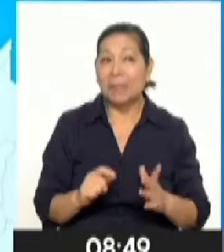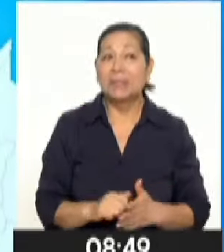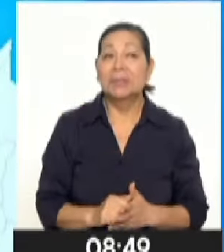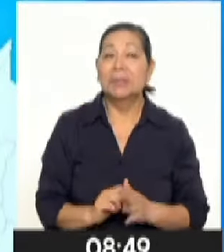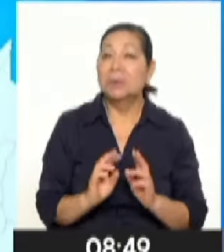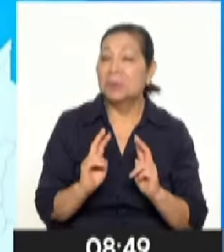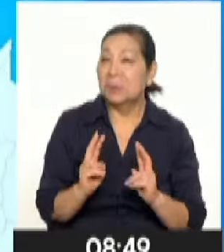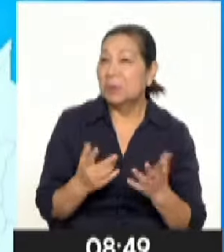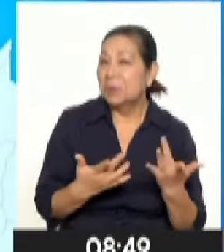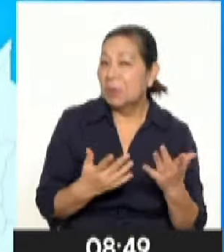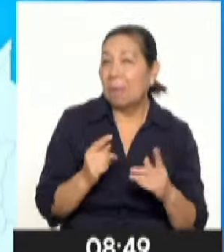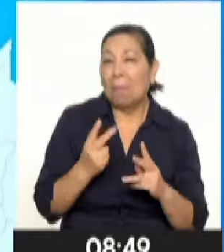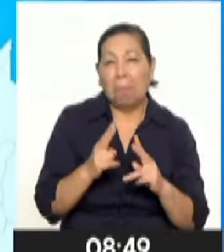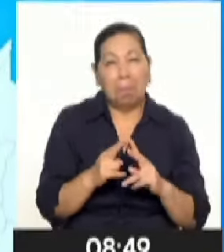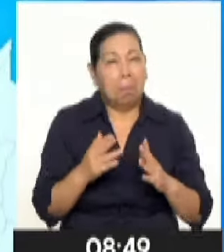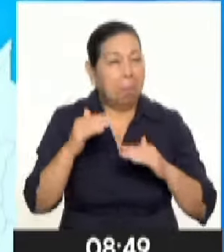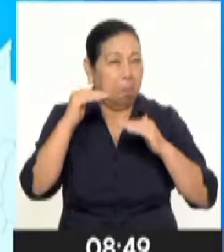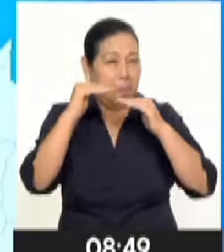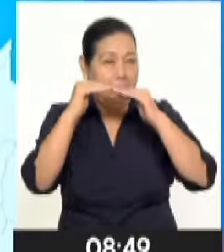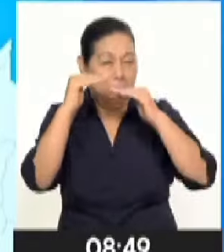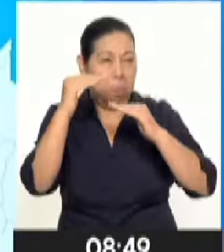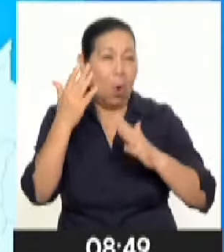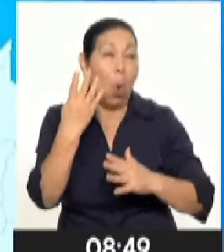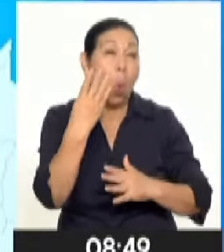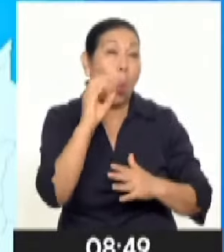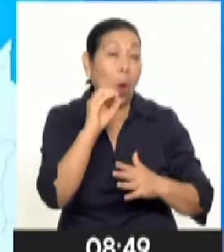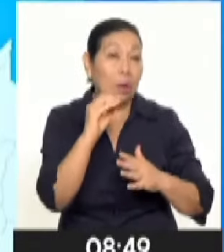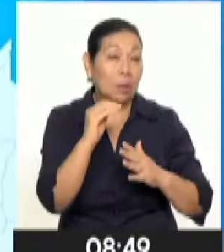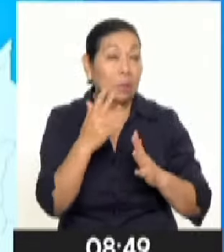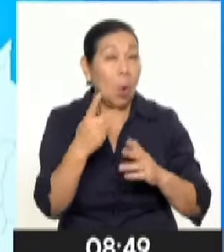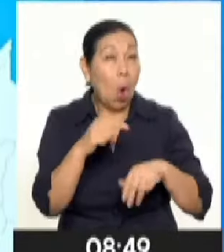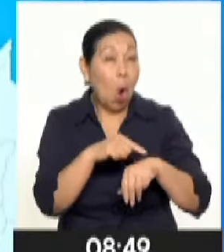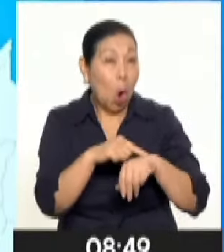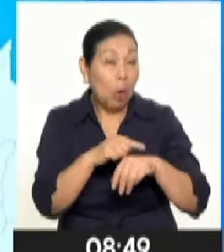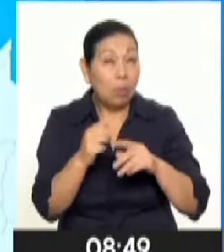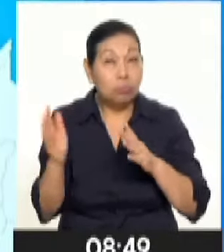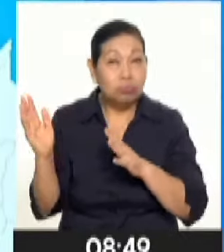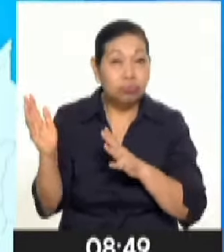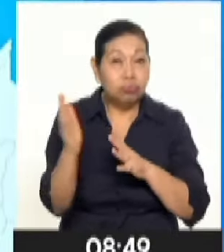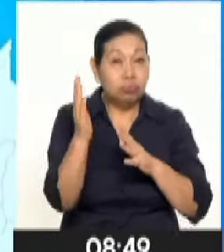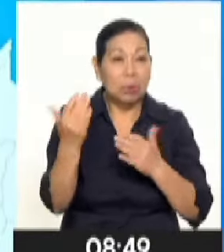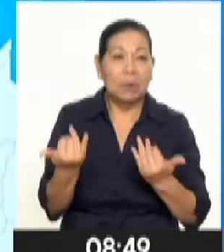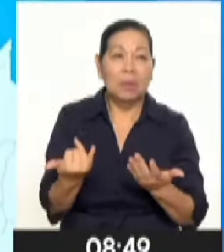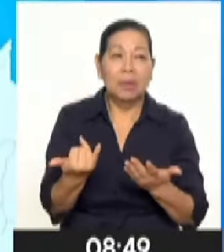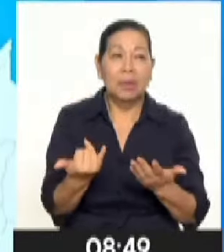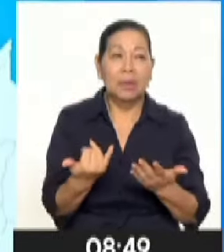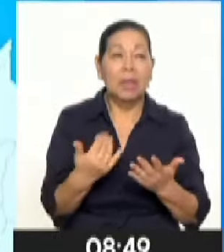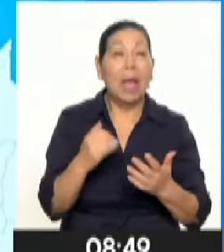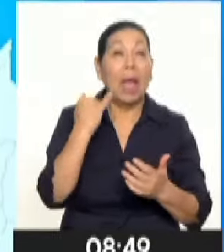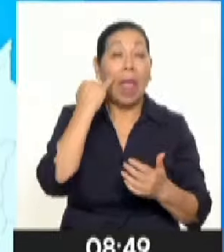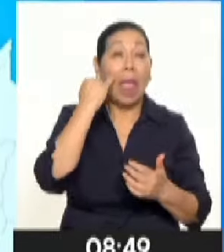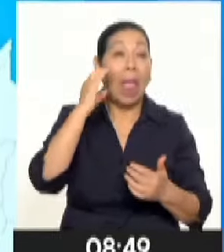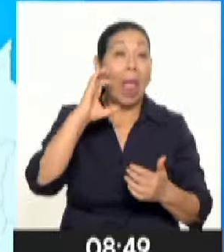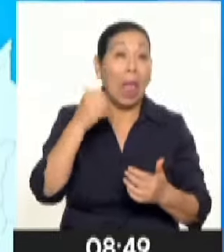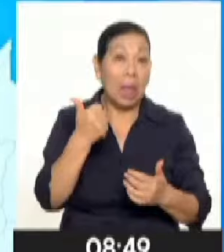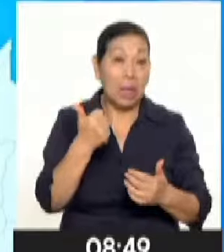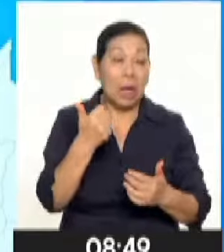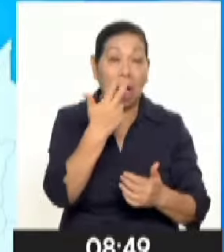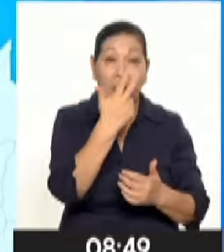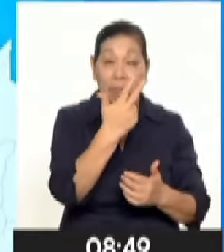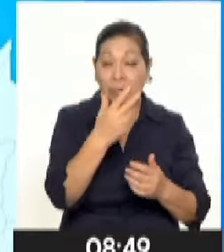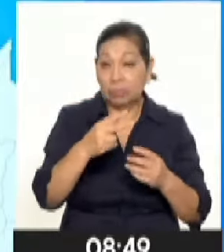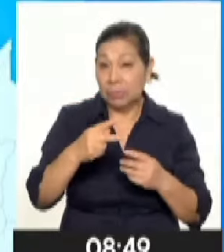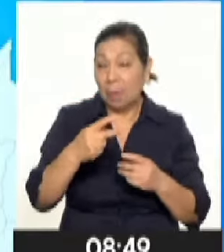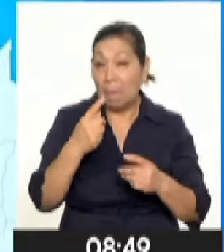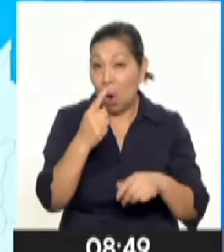por lo que estaríamos esperando valores de ráfagas de viento alrededor de 40 kilómetros por hora, principalmente en el departamento de Ica y de 33